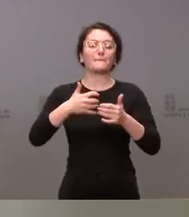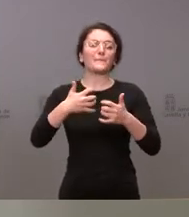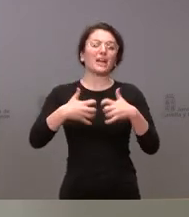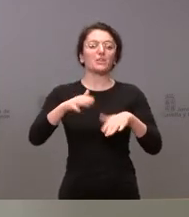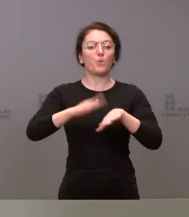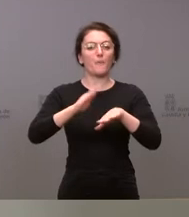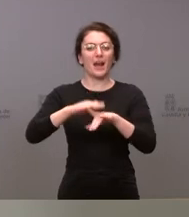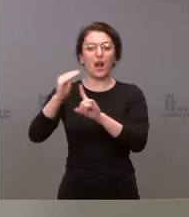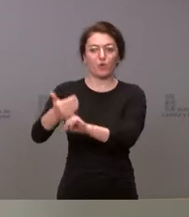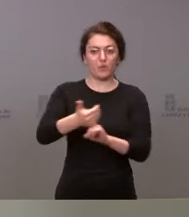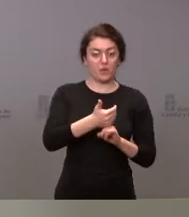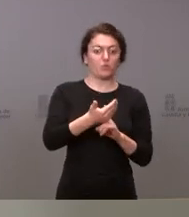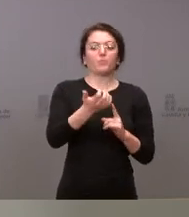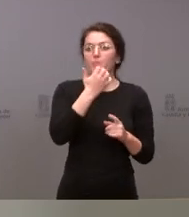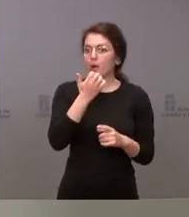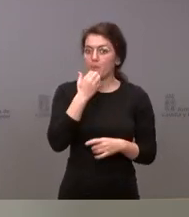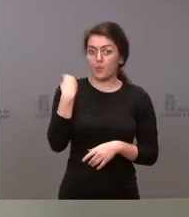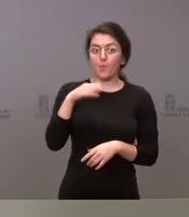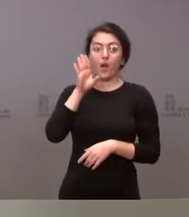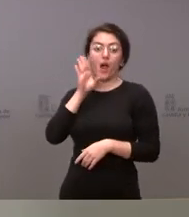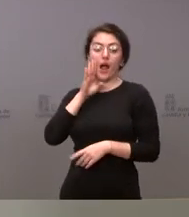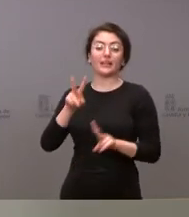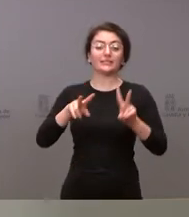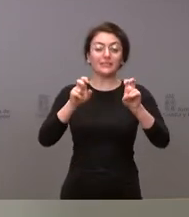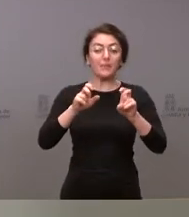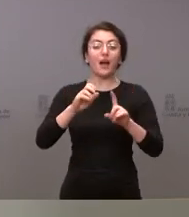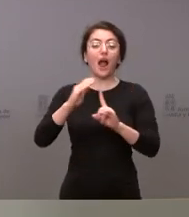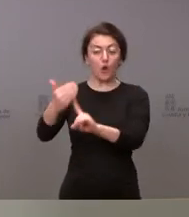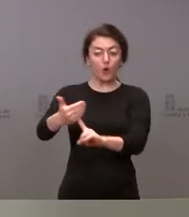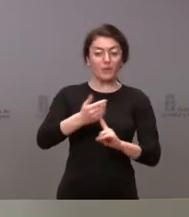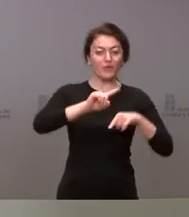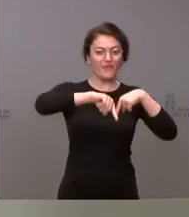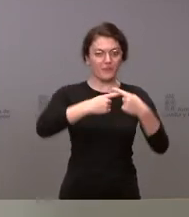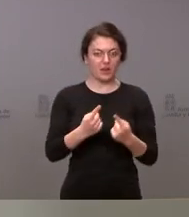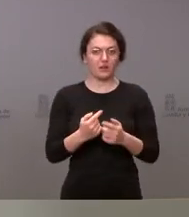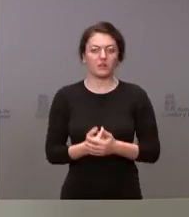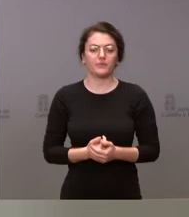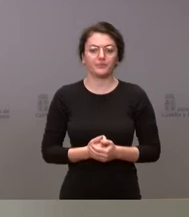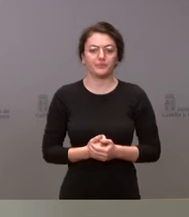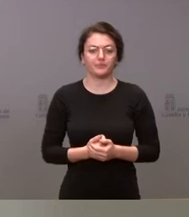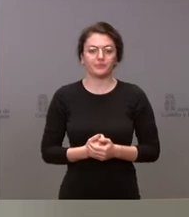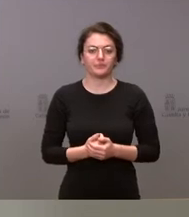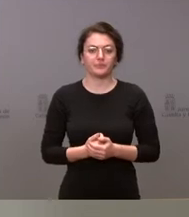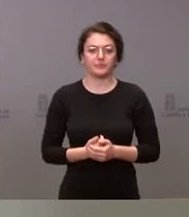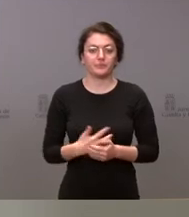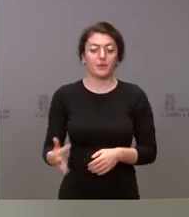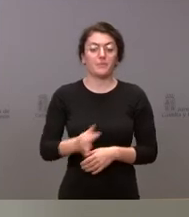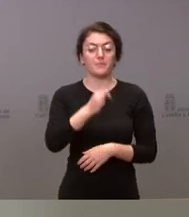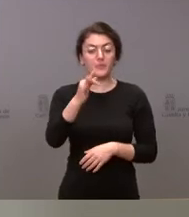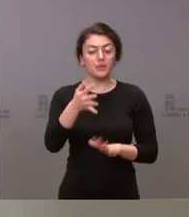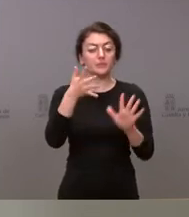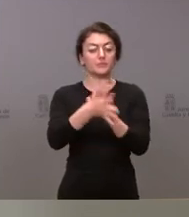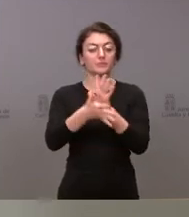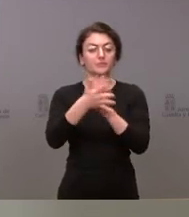acogimiento familiar que les he señalado anteriormente y el cauce para el mismo. Sí que les indico también, en otro ámbito de